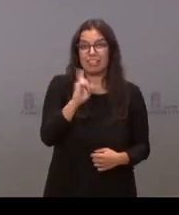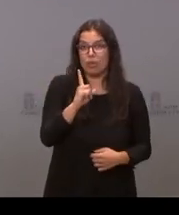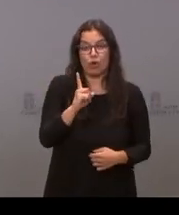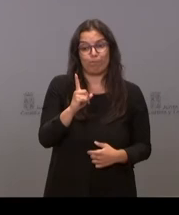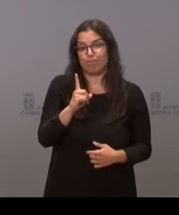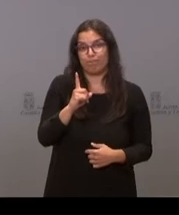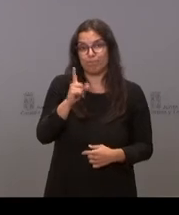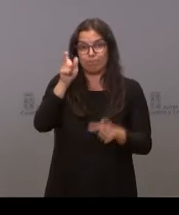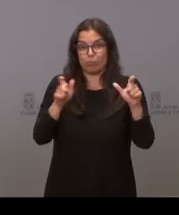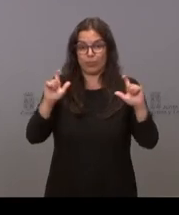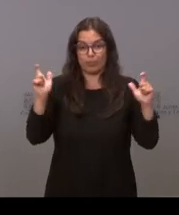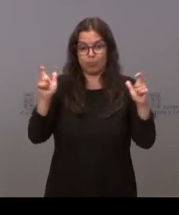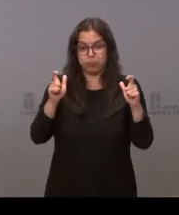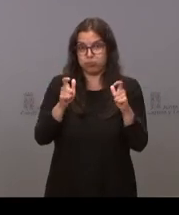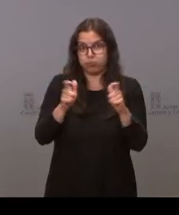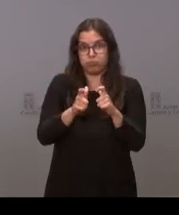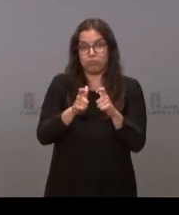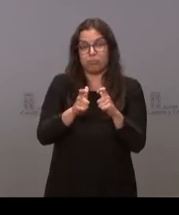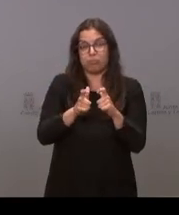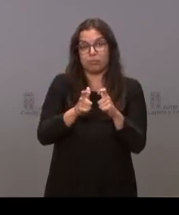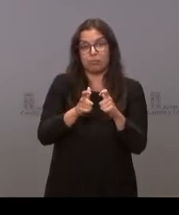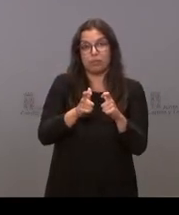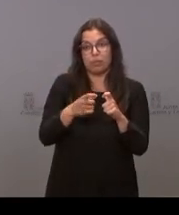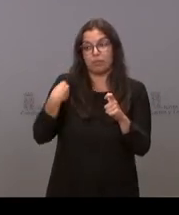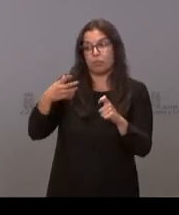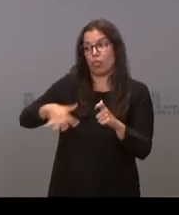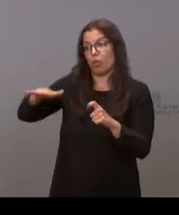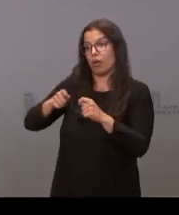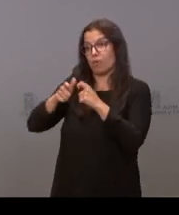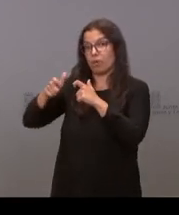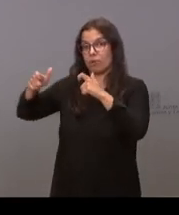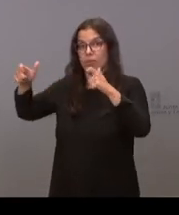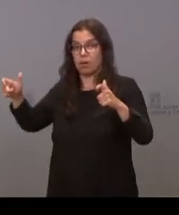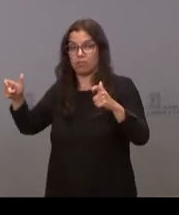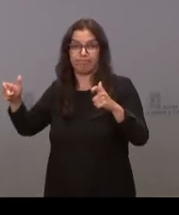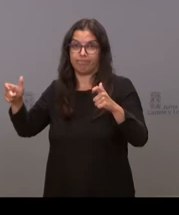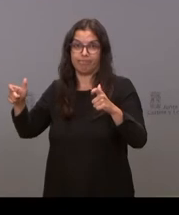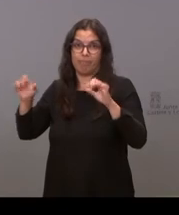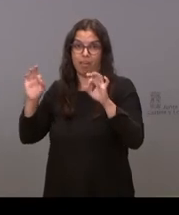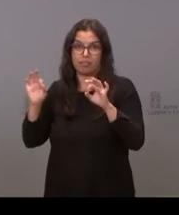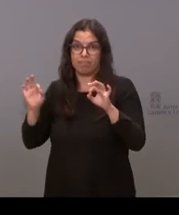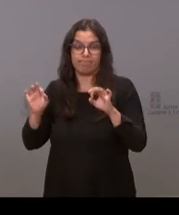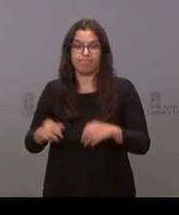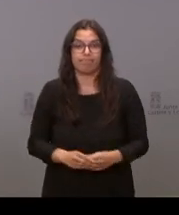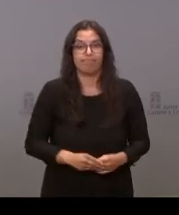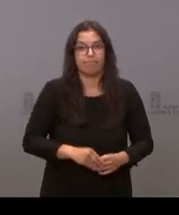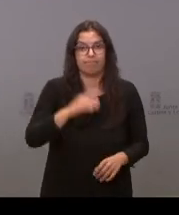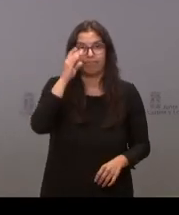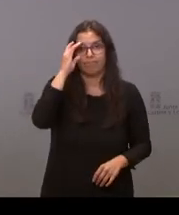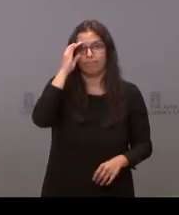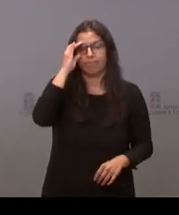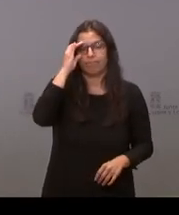perdiendo población, cada vez seremos menos y donde se va ganando población, cada vez serán más personas. Yo creo que esa